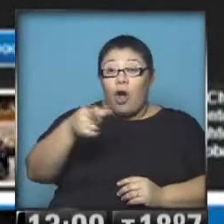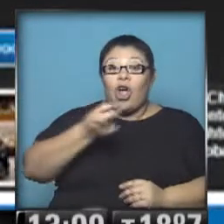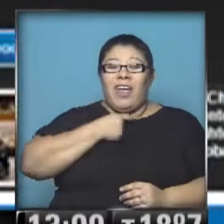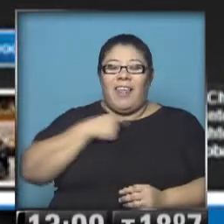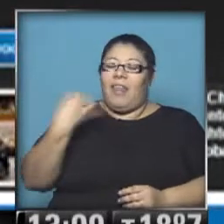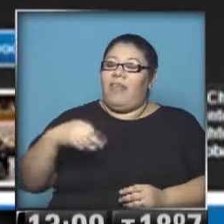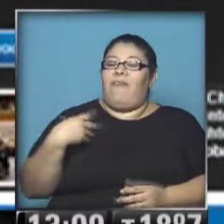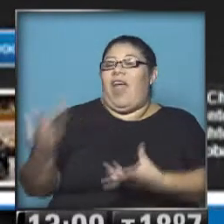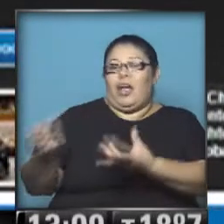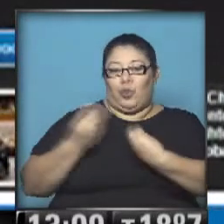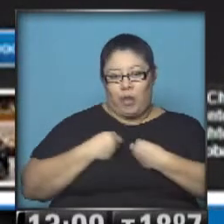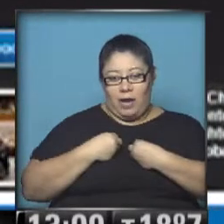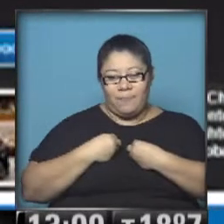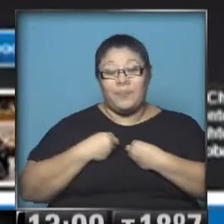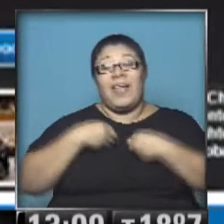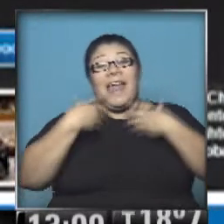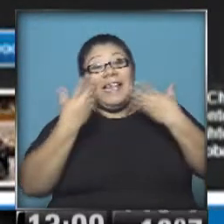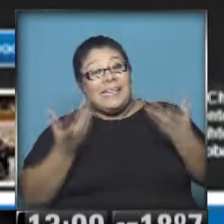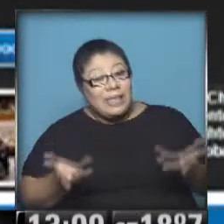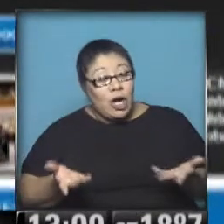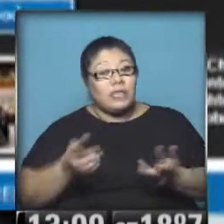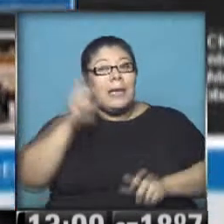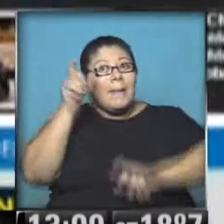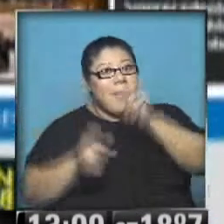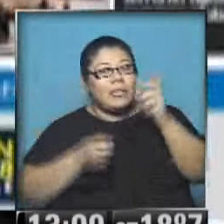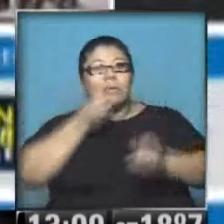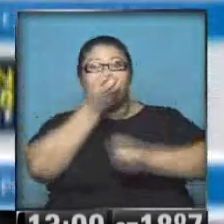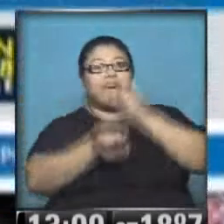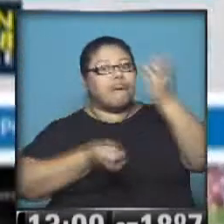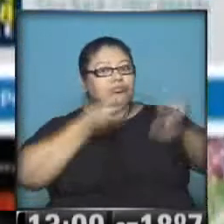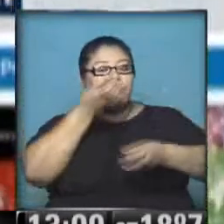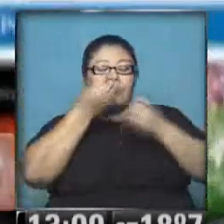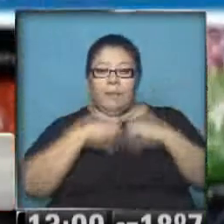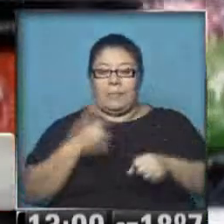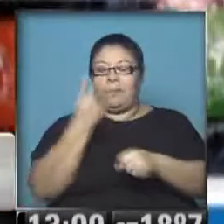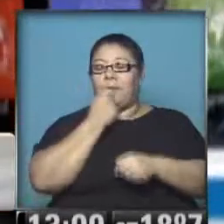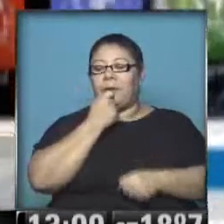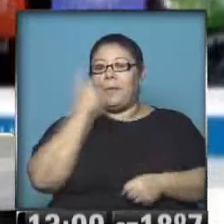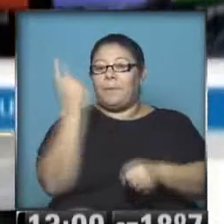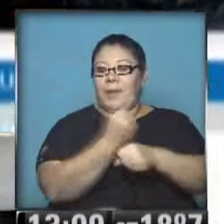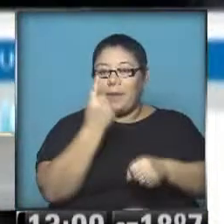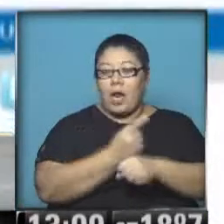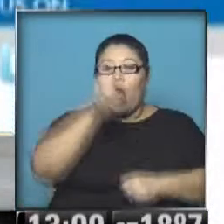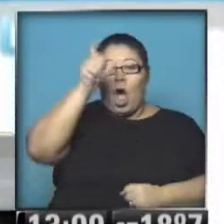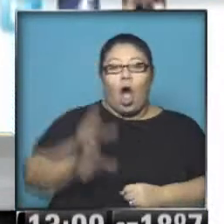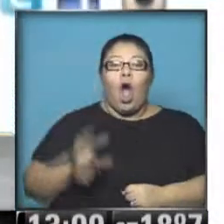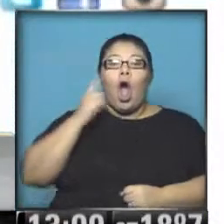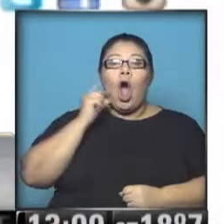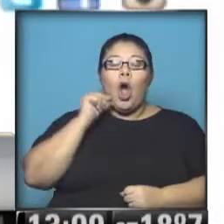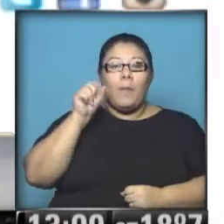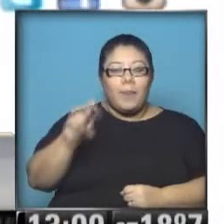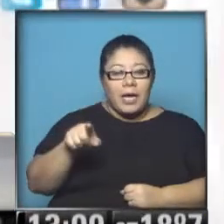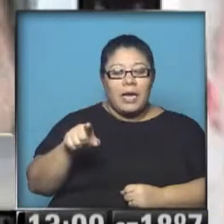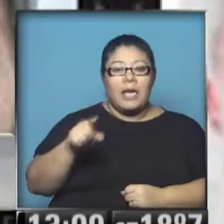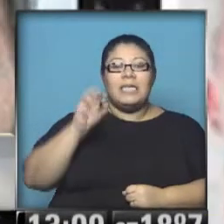favores, claro, empiezan a hablar y no paran de hablar. El primero que dijo algo fue Chuck Blazer, el